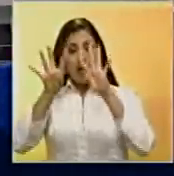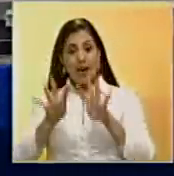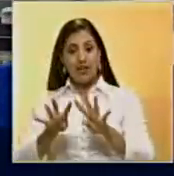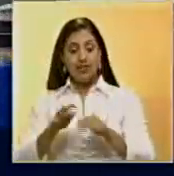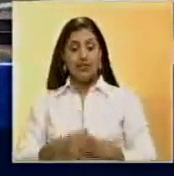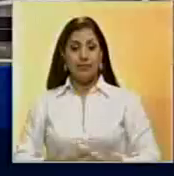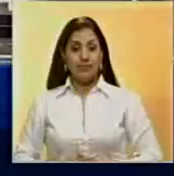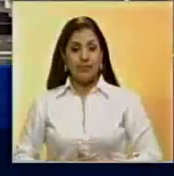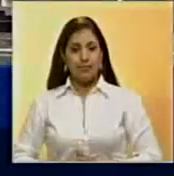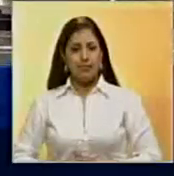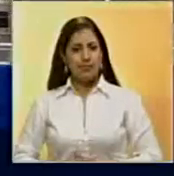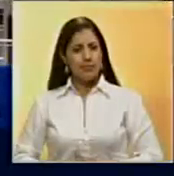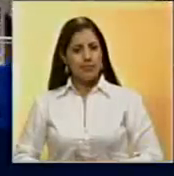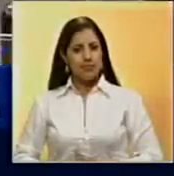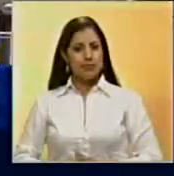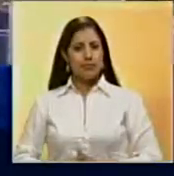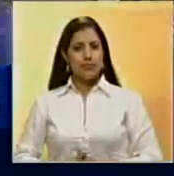entidad.